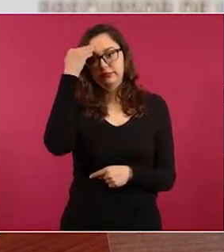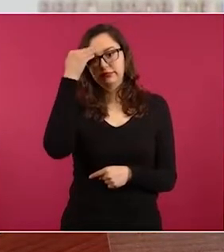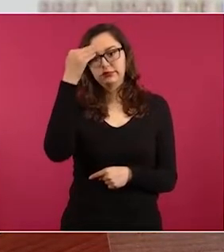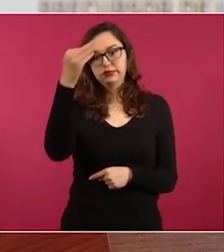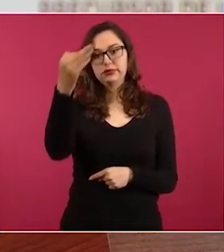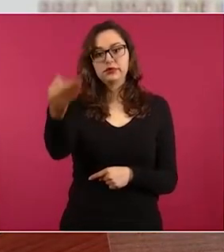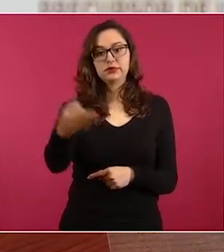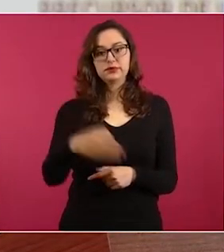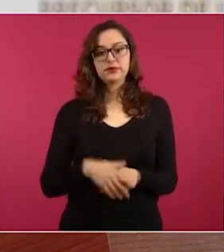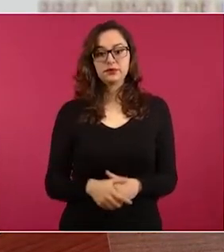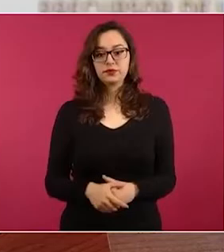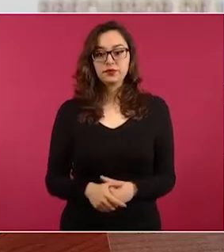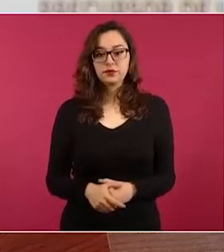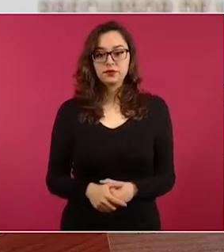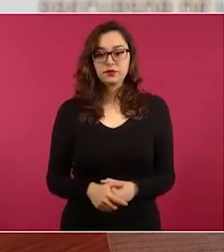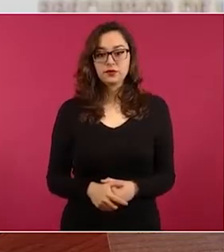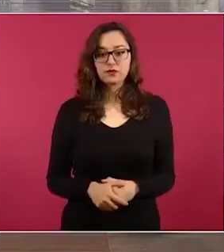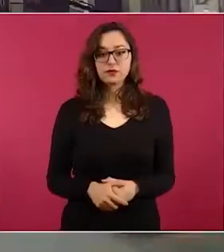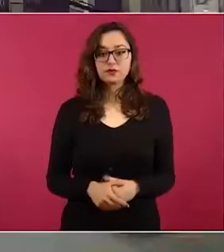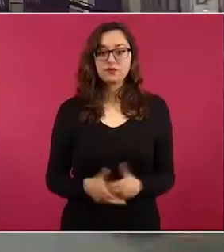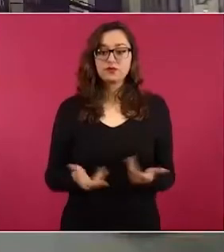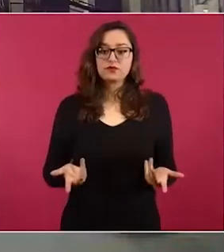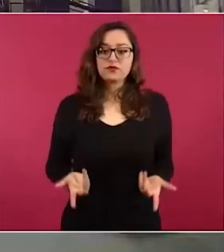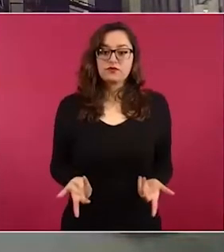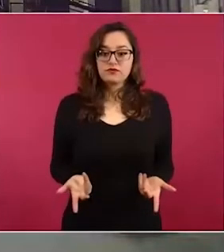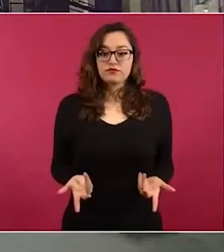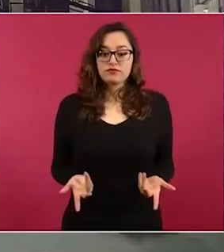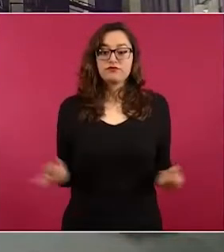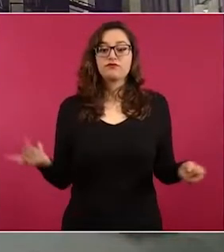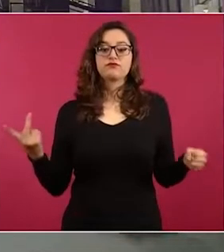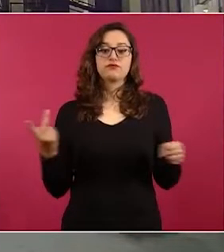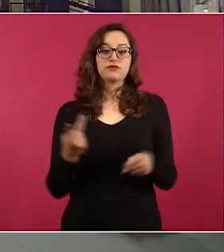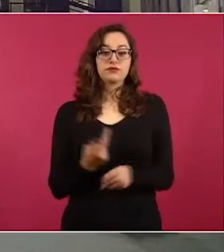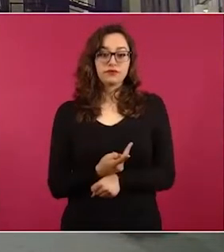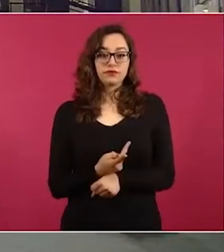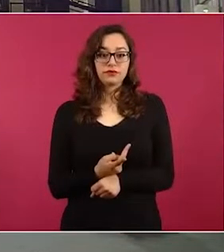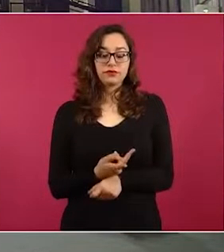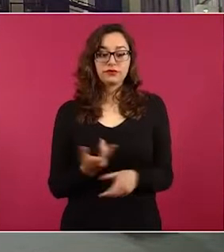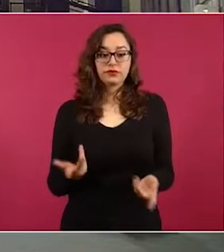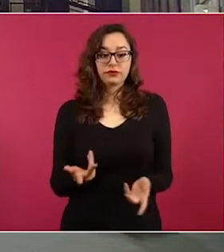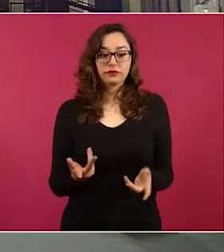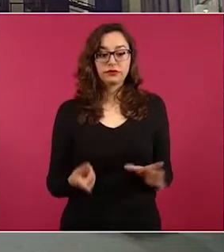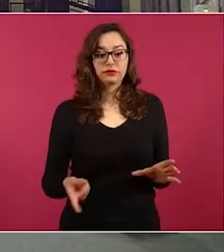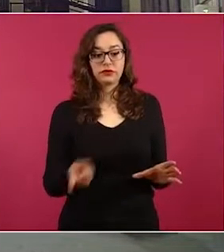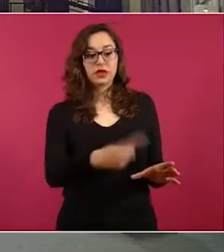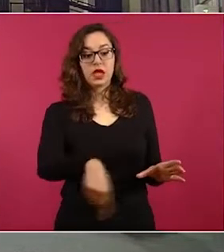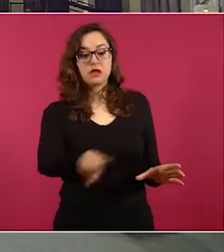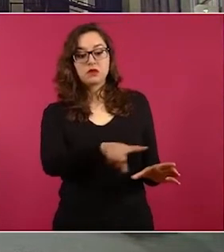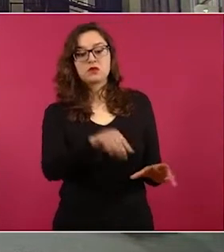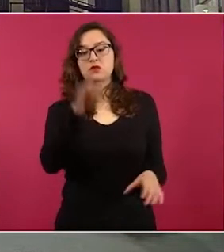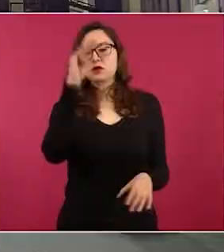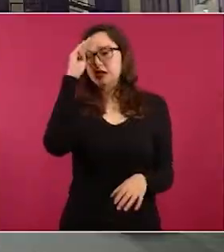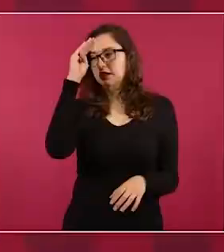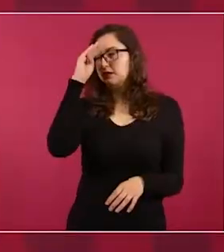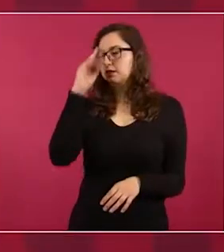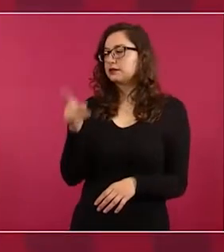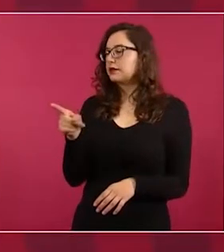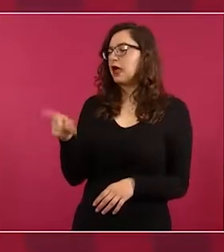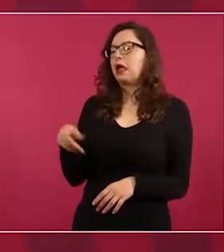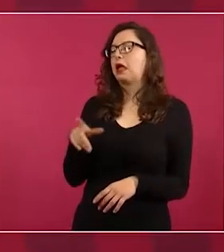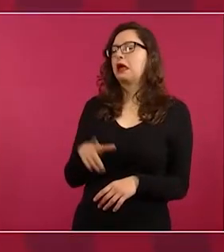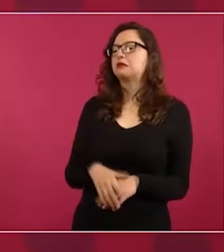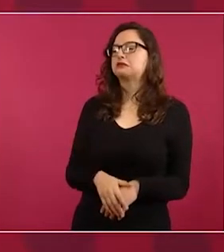Entonces, no esperaban una decisión así.